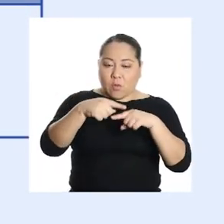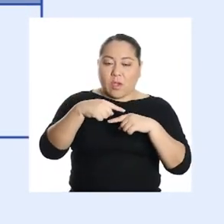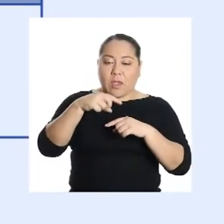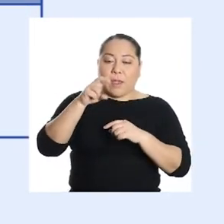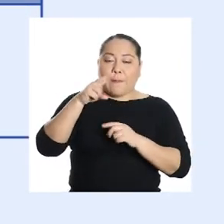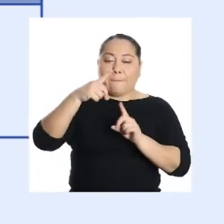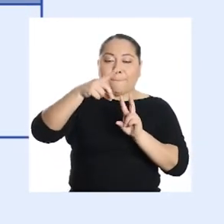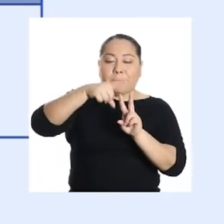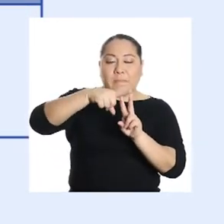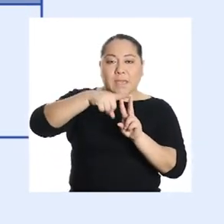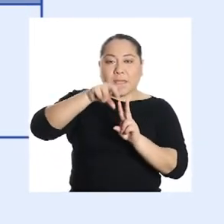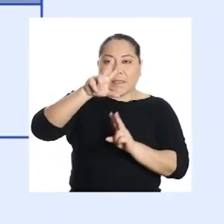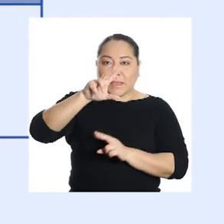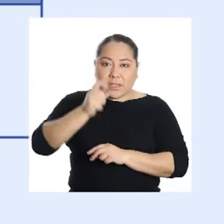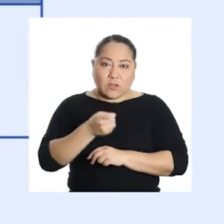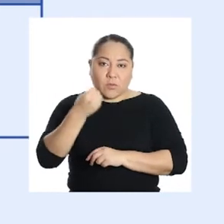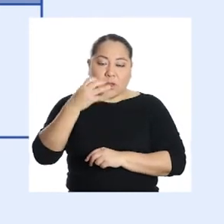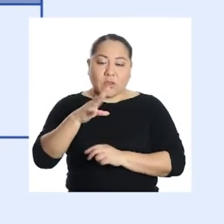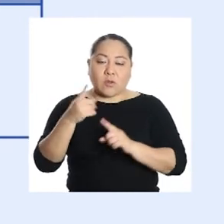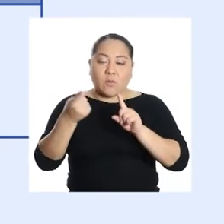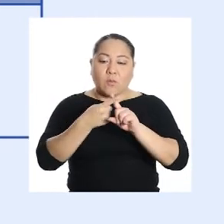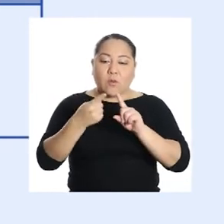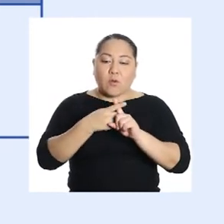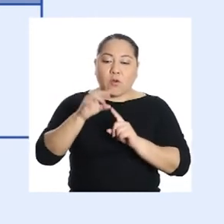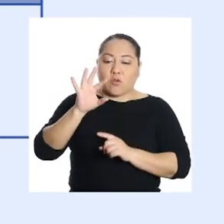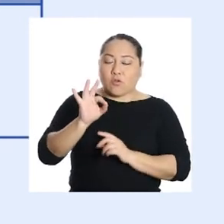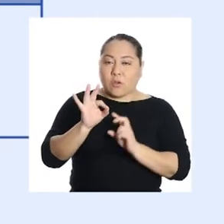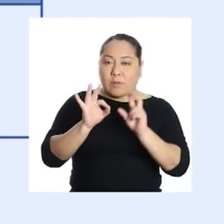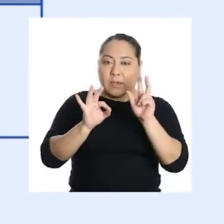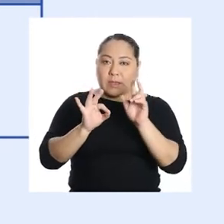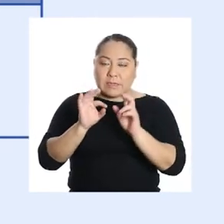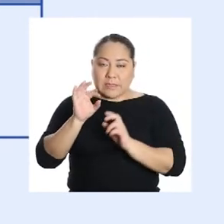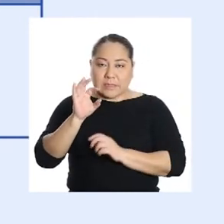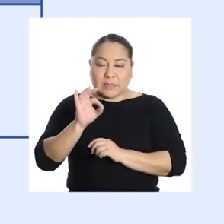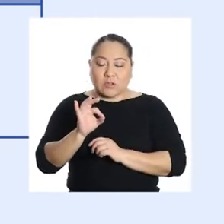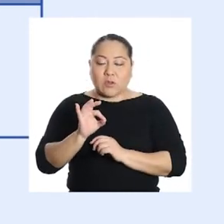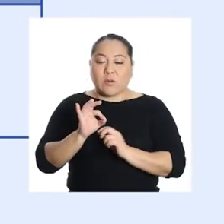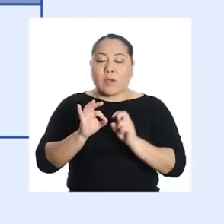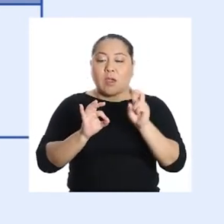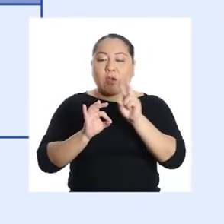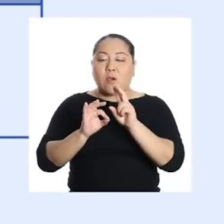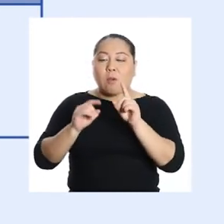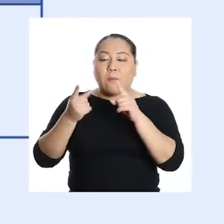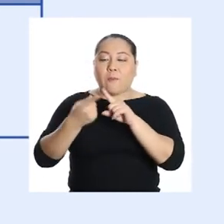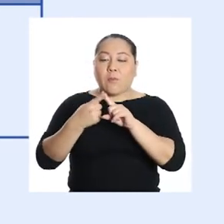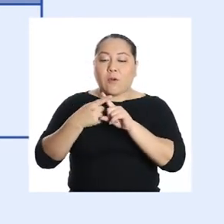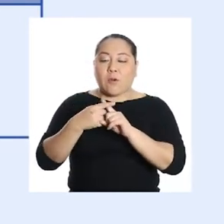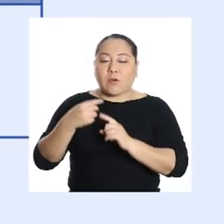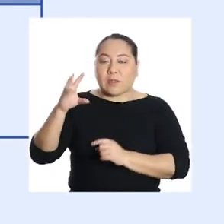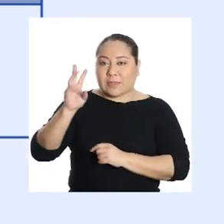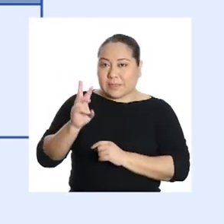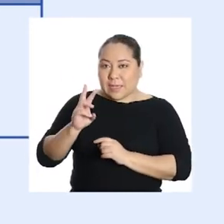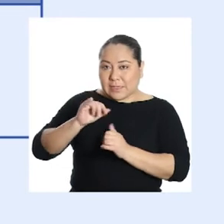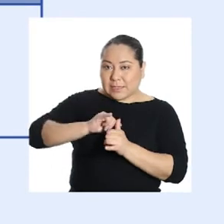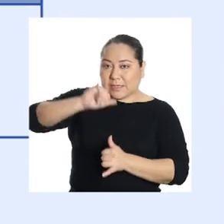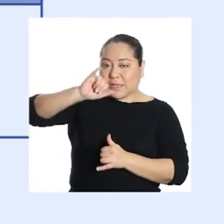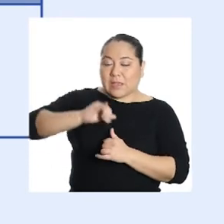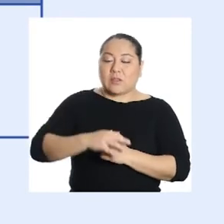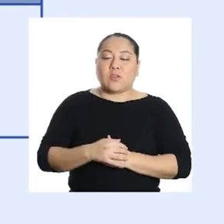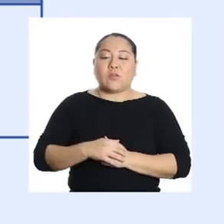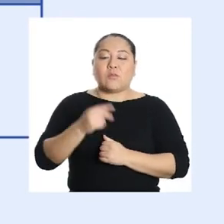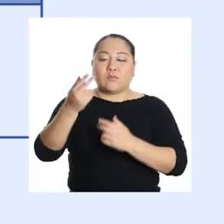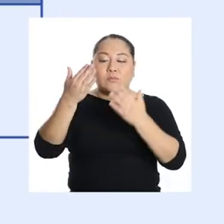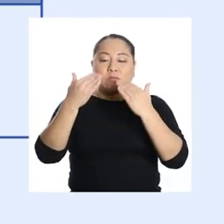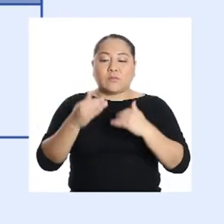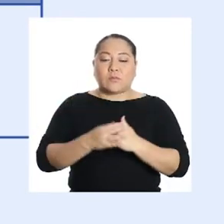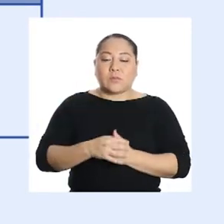pi, 3,14, que multiplica al radio al cuadrado, que es 9 centímetros. Todo ello se multiplica por la altura, que es 6.